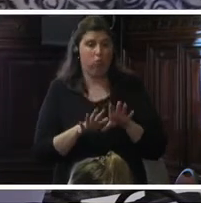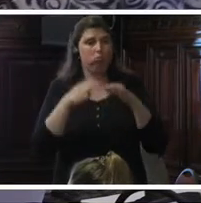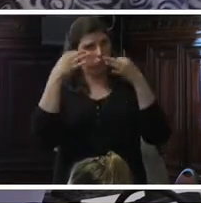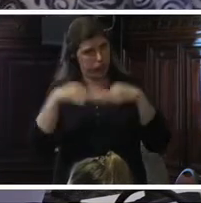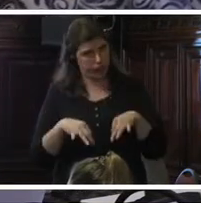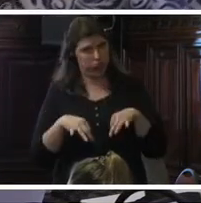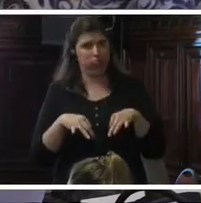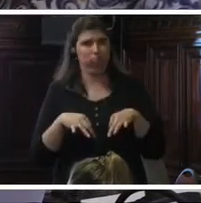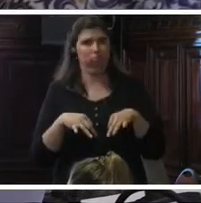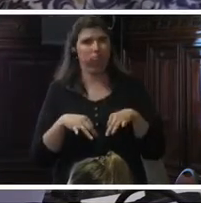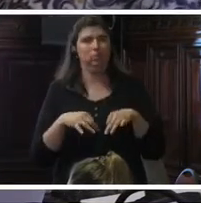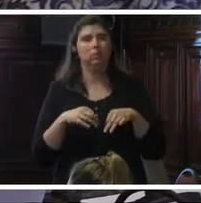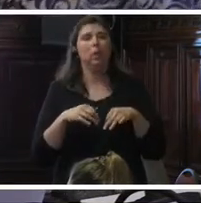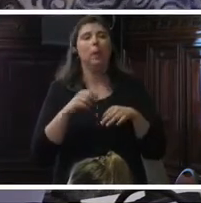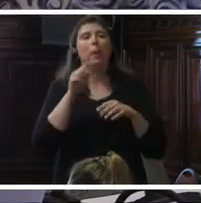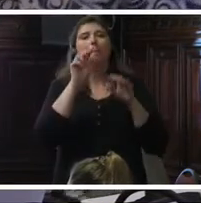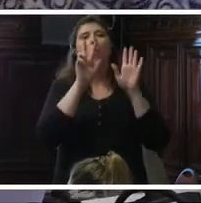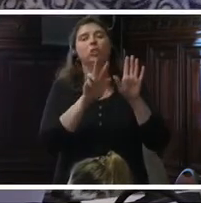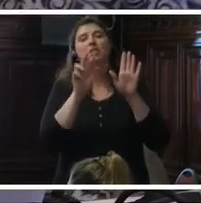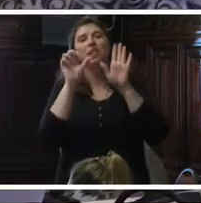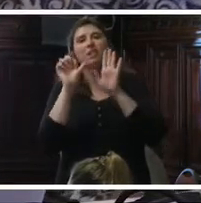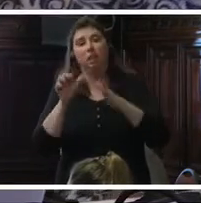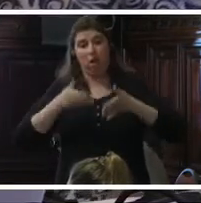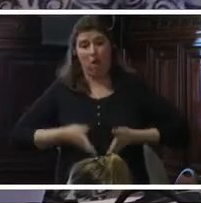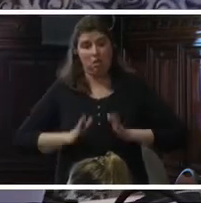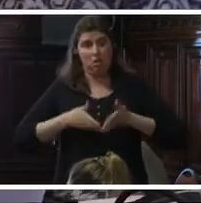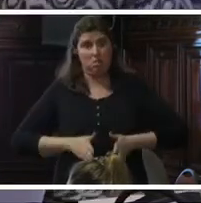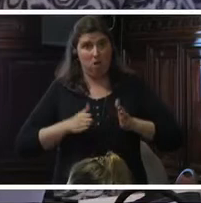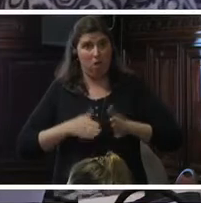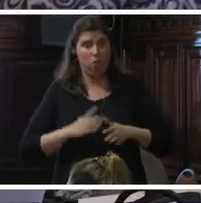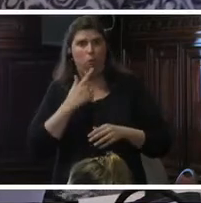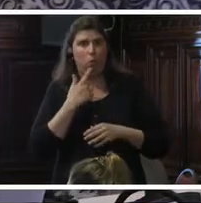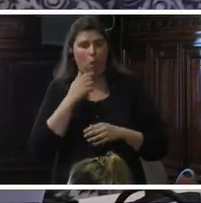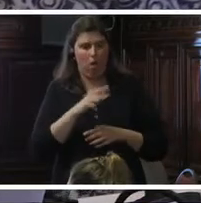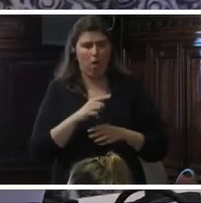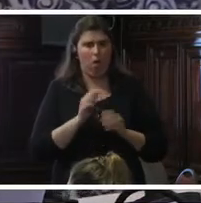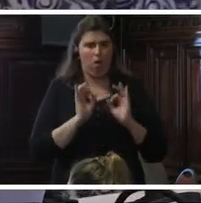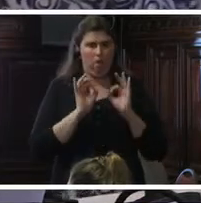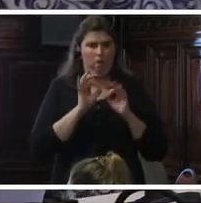Asimismo, se habían producido 86 nacimientos con sospecha de virus por SICA,